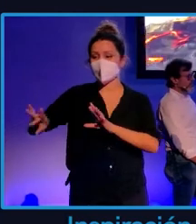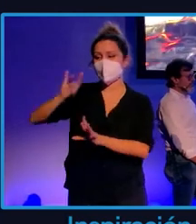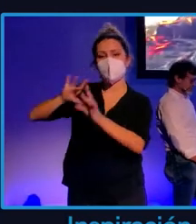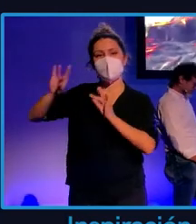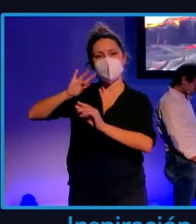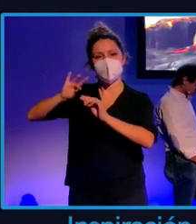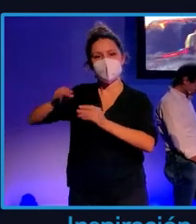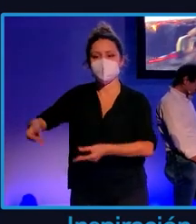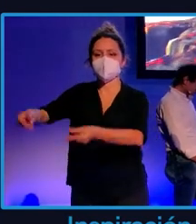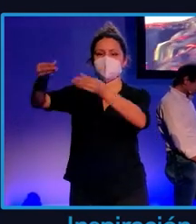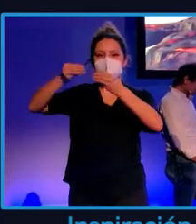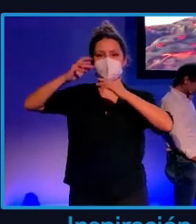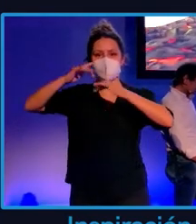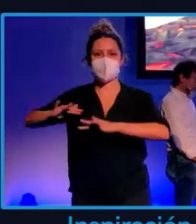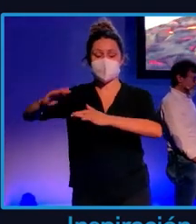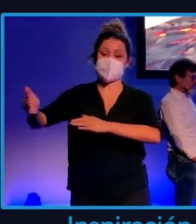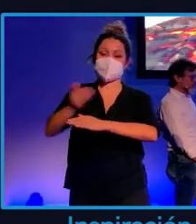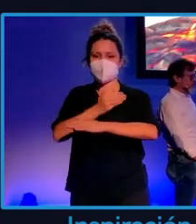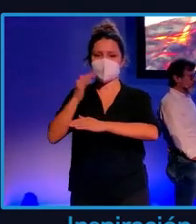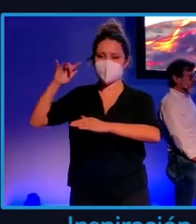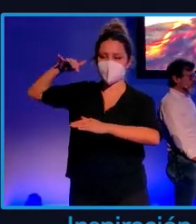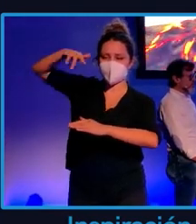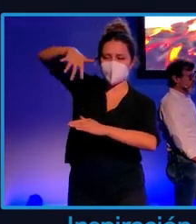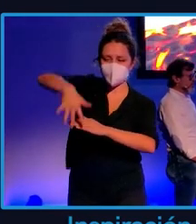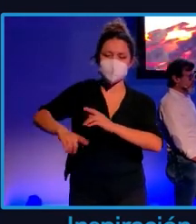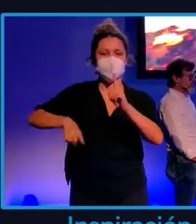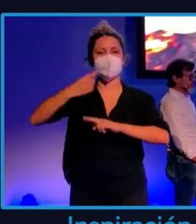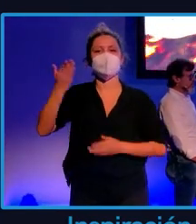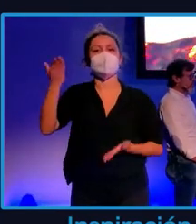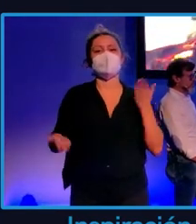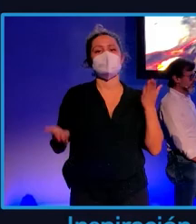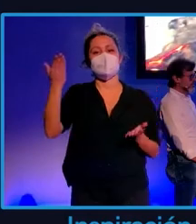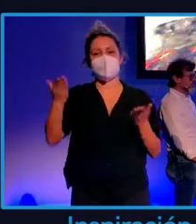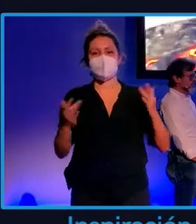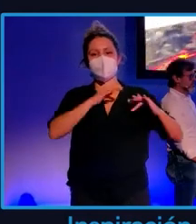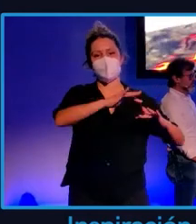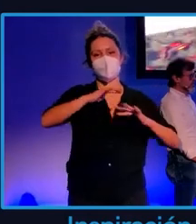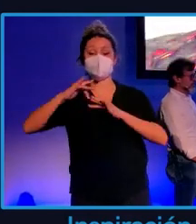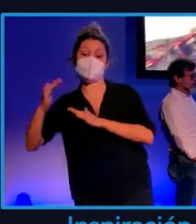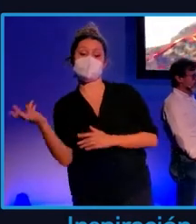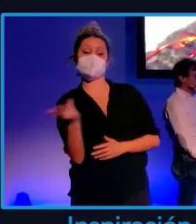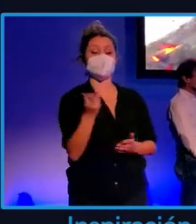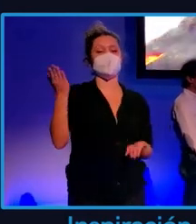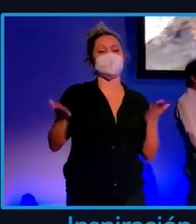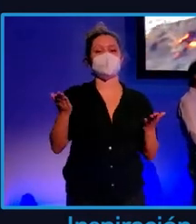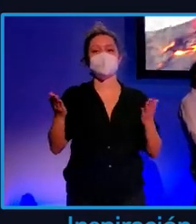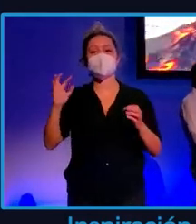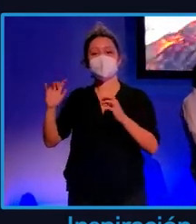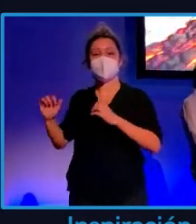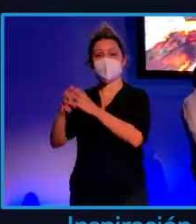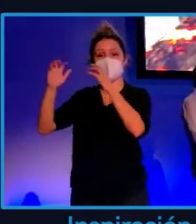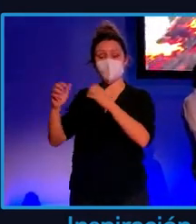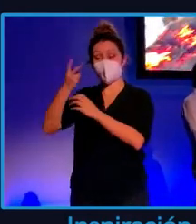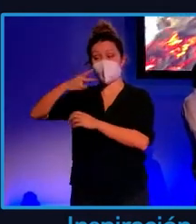en el agua antes de que eso ocurra, para poder comparar después. Los científicos ya tienen la experiencia del volcán submarino